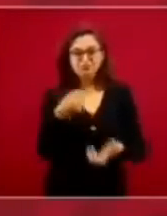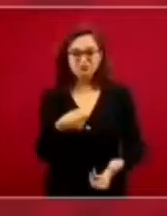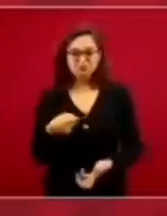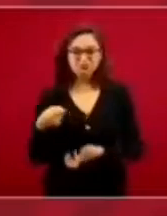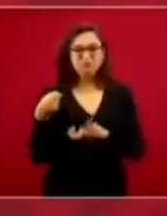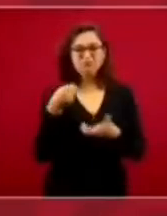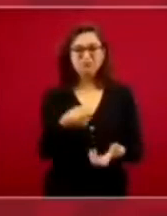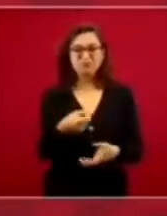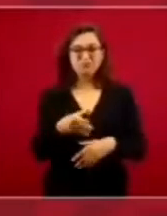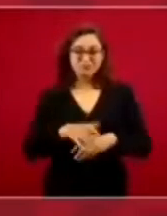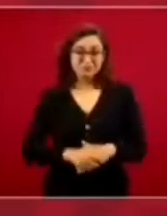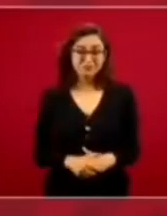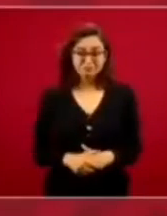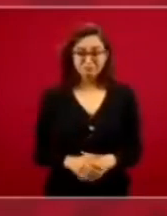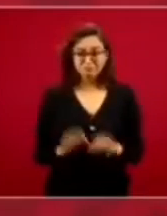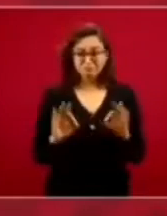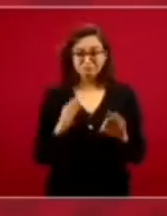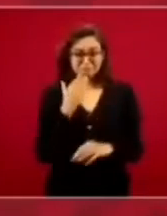qué bien que sale el tema.